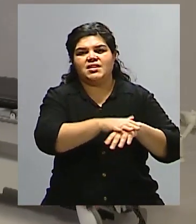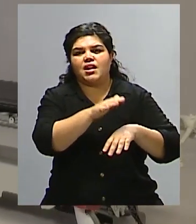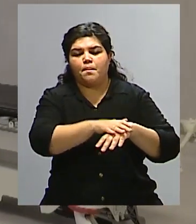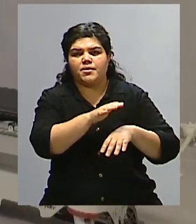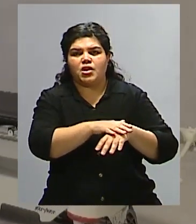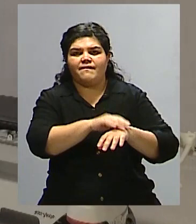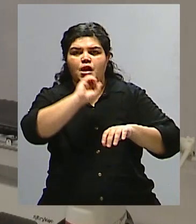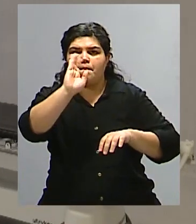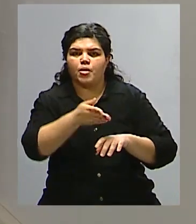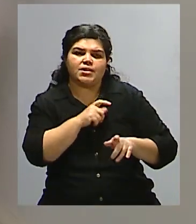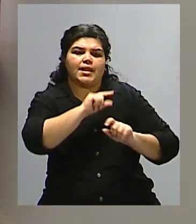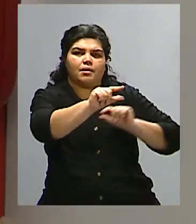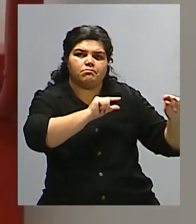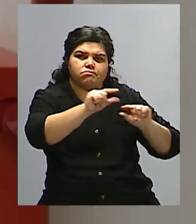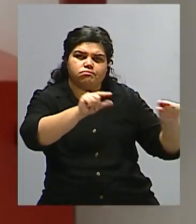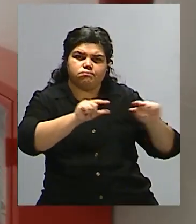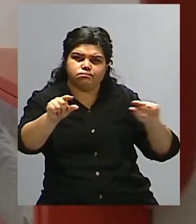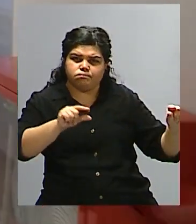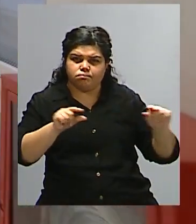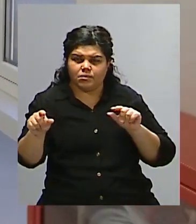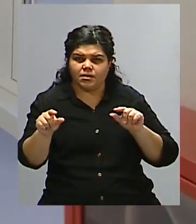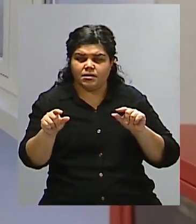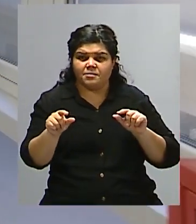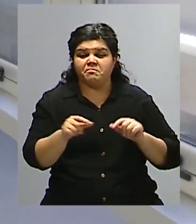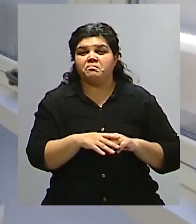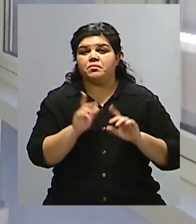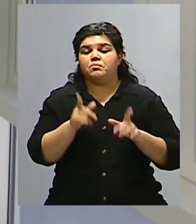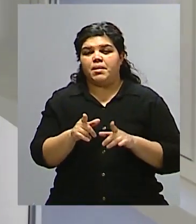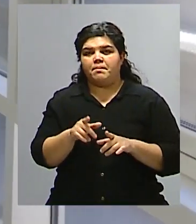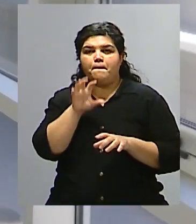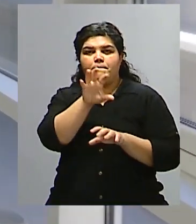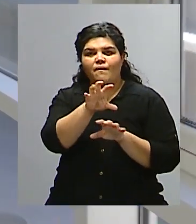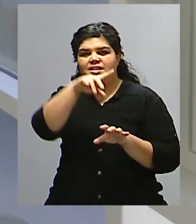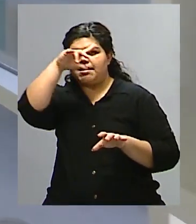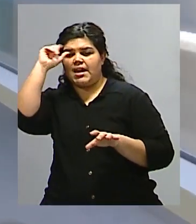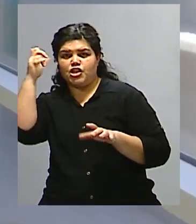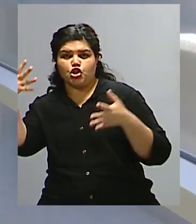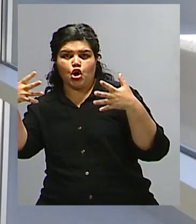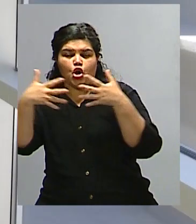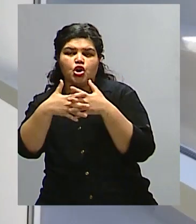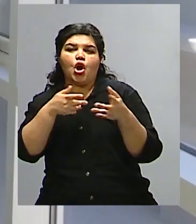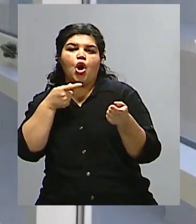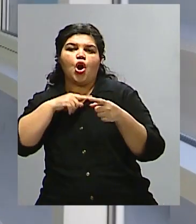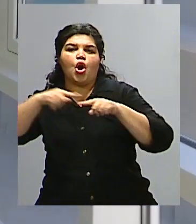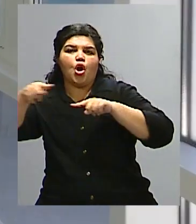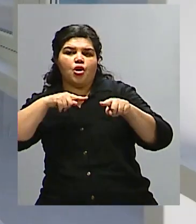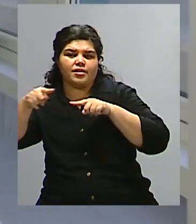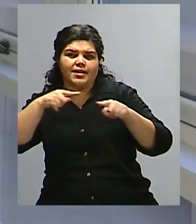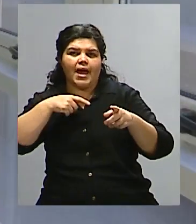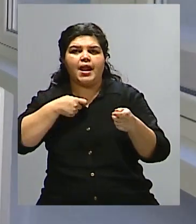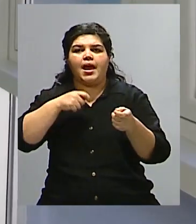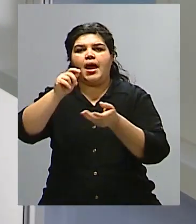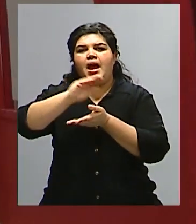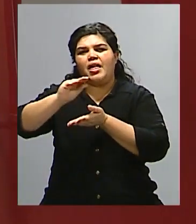relación ahí, una función no delegada de las provincias a la Nación, que es la de coordinar y administrar la salud. Por lo tanto, el rol de la